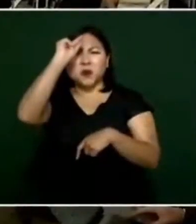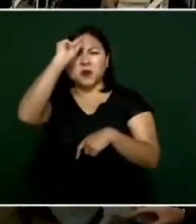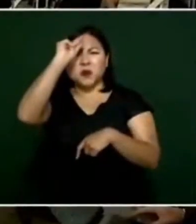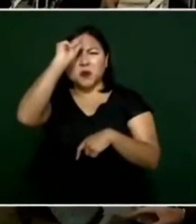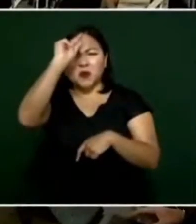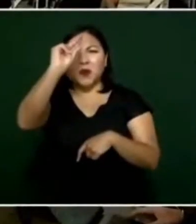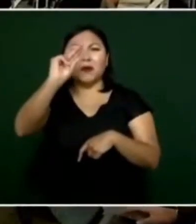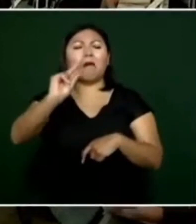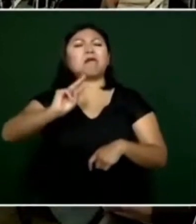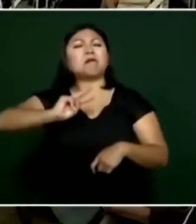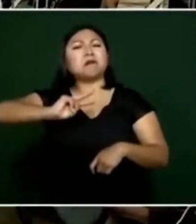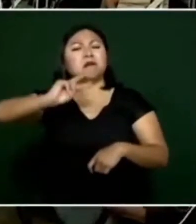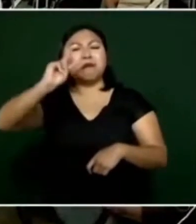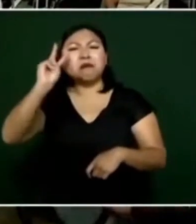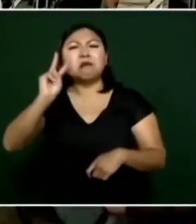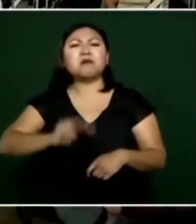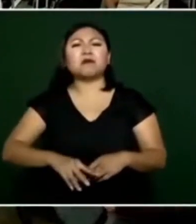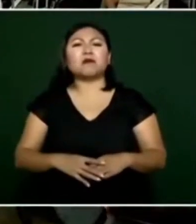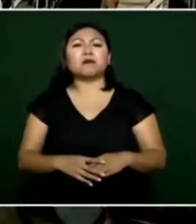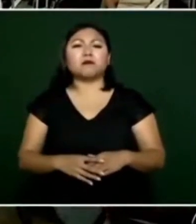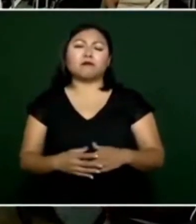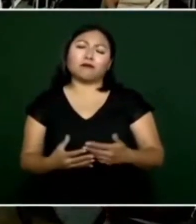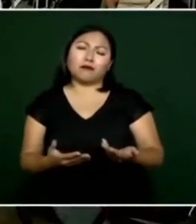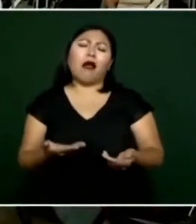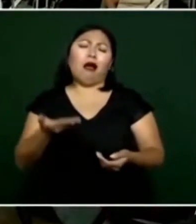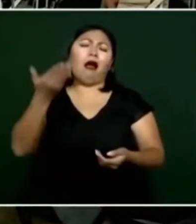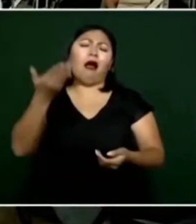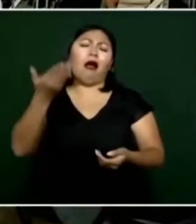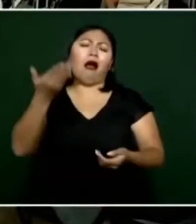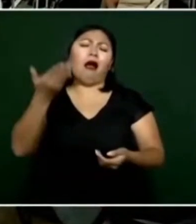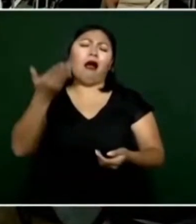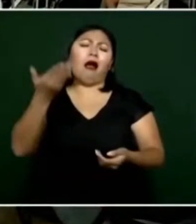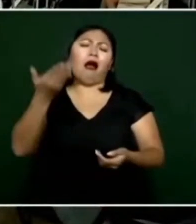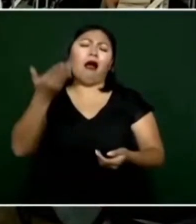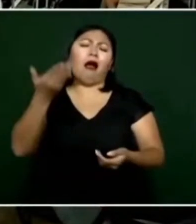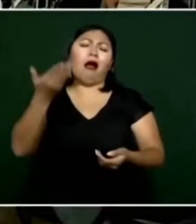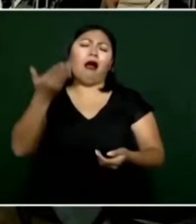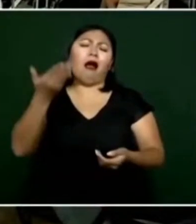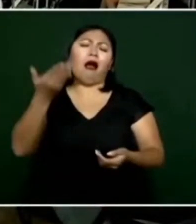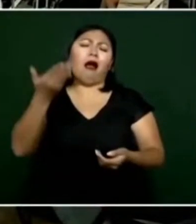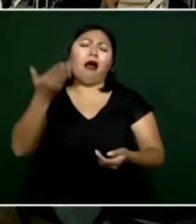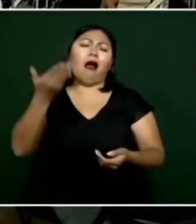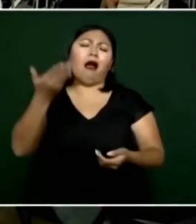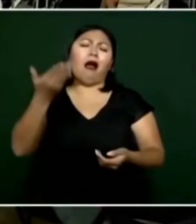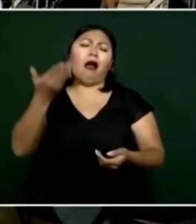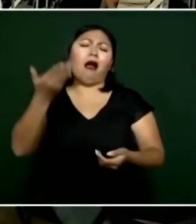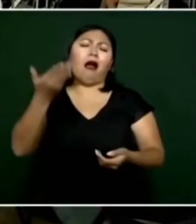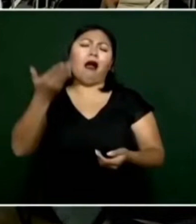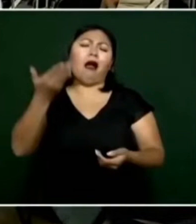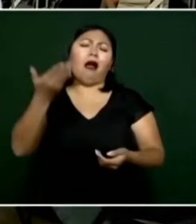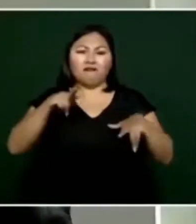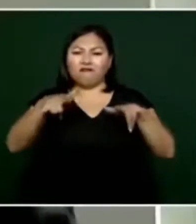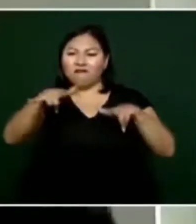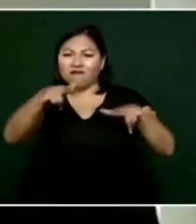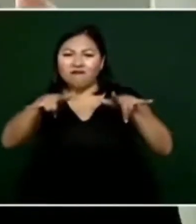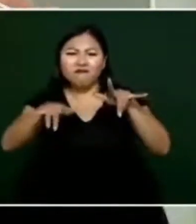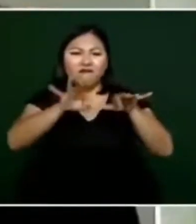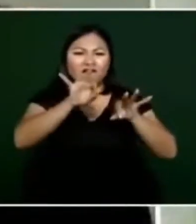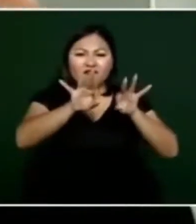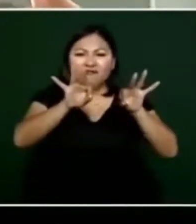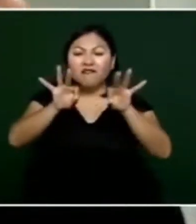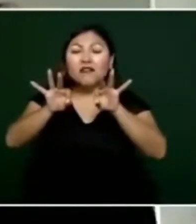podían engañar porque tenían control casi